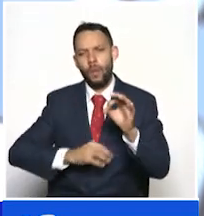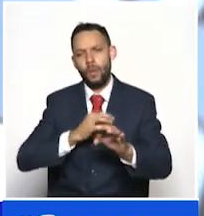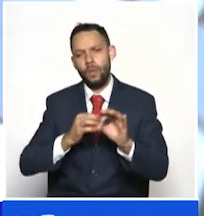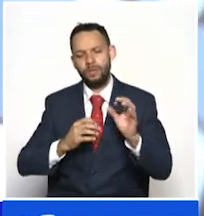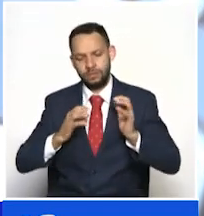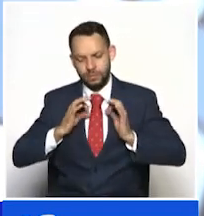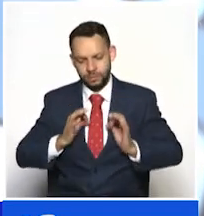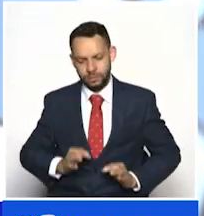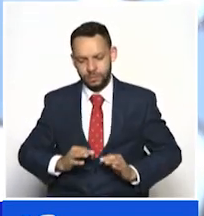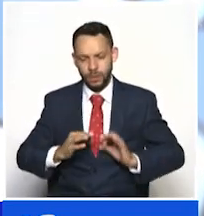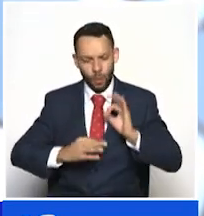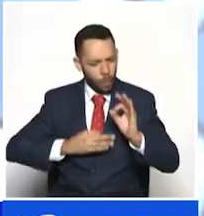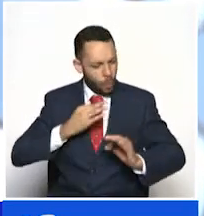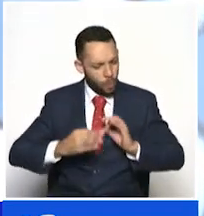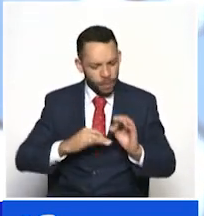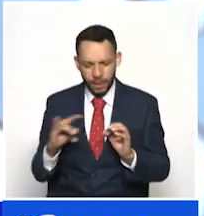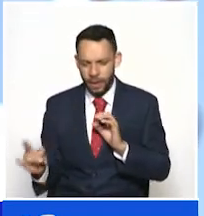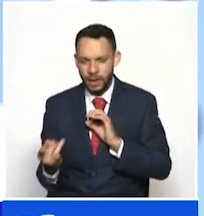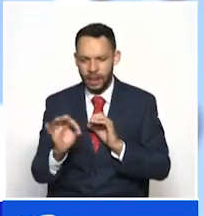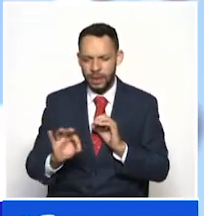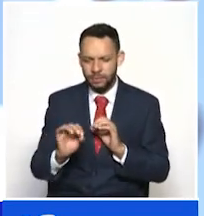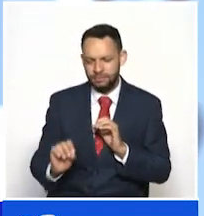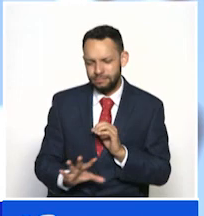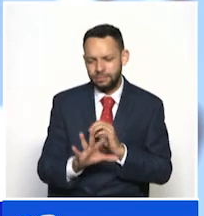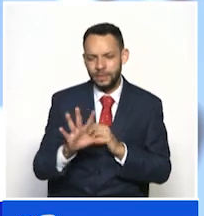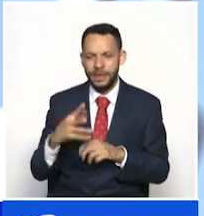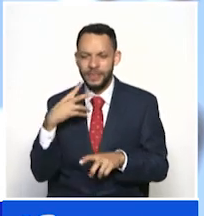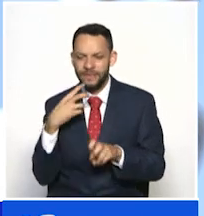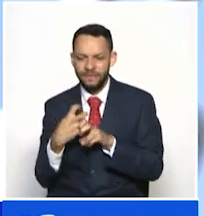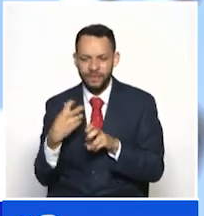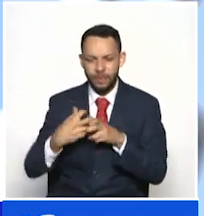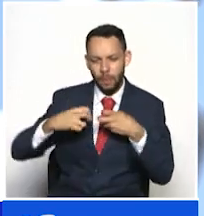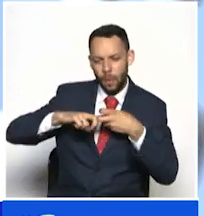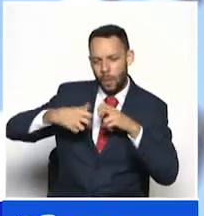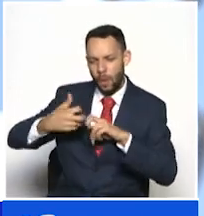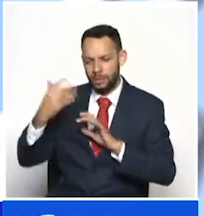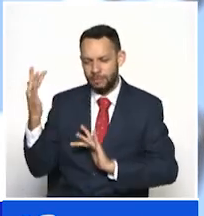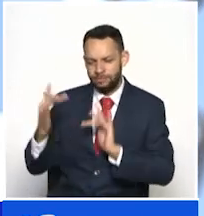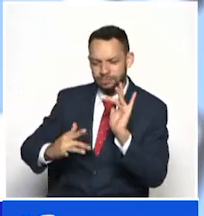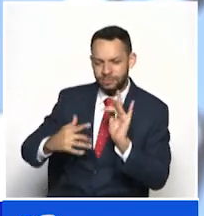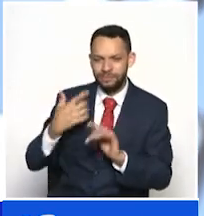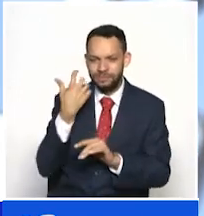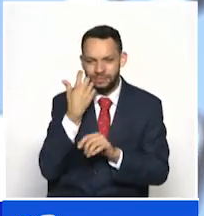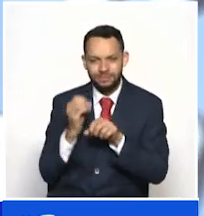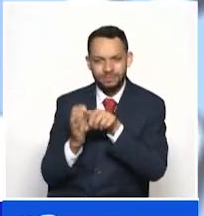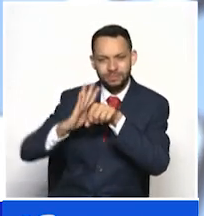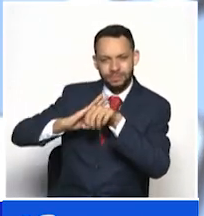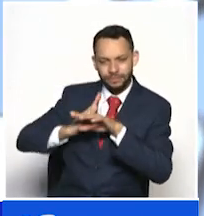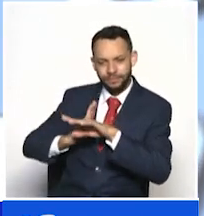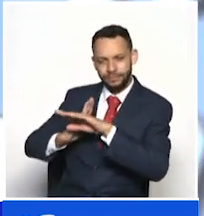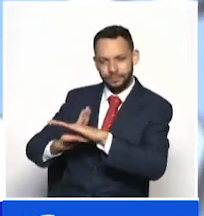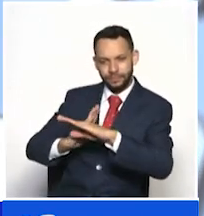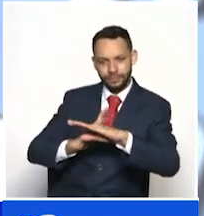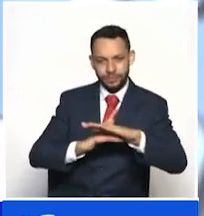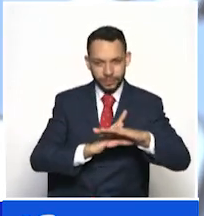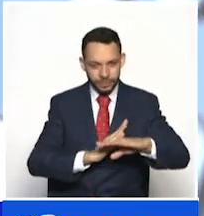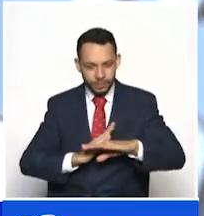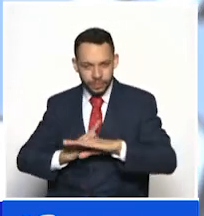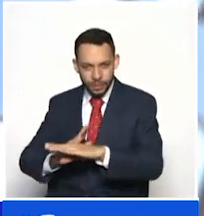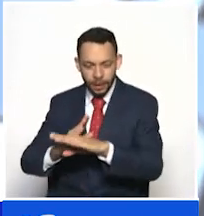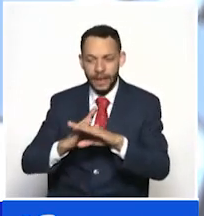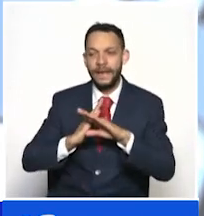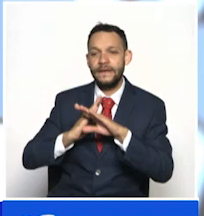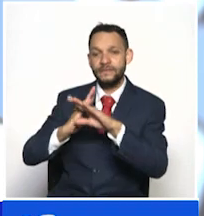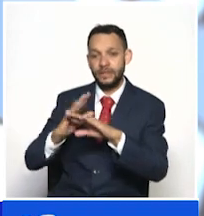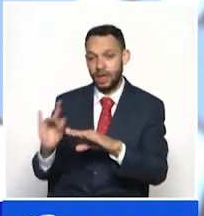contra sintomatología importante y ante todo que evita igualmente que se llegue a unidades de cuidado